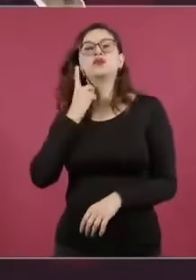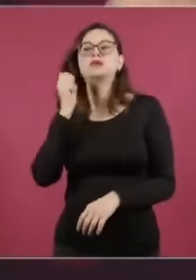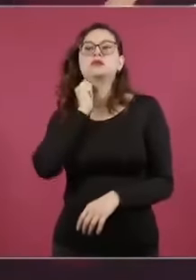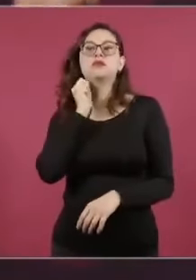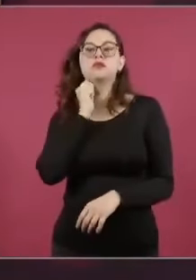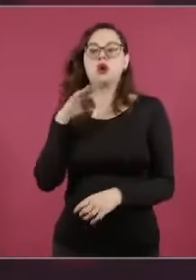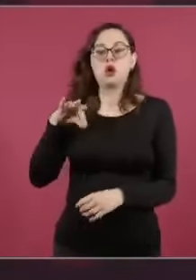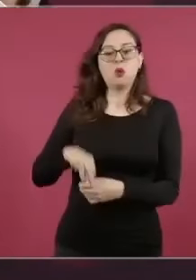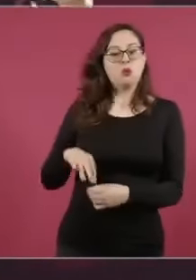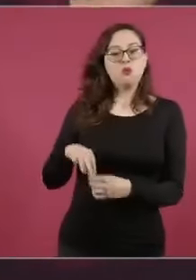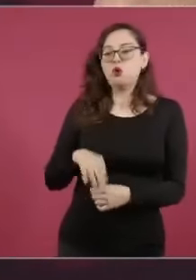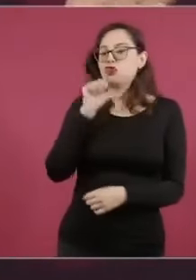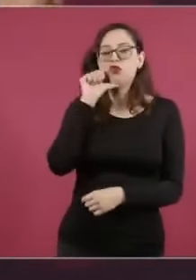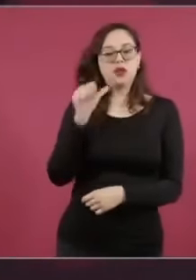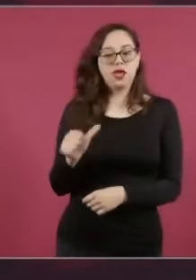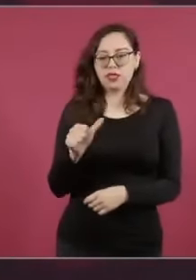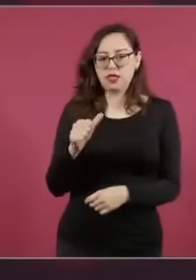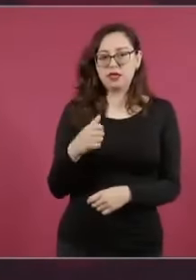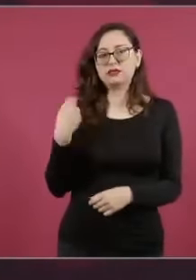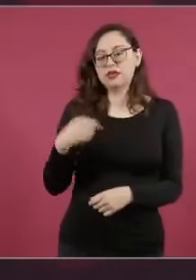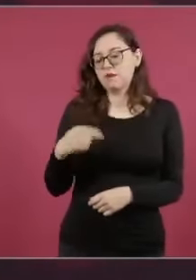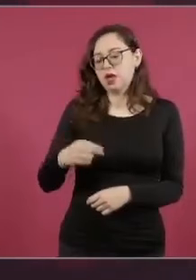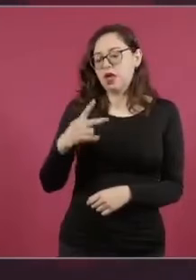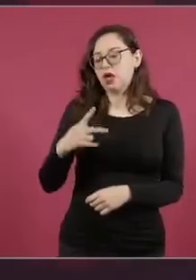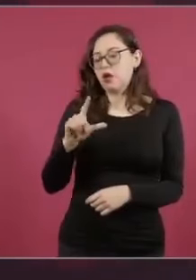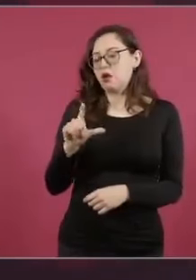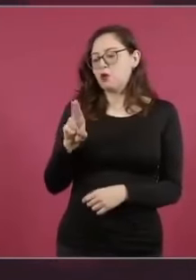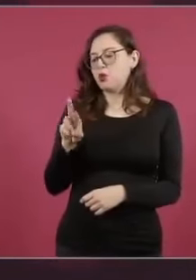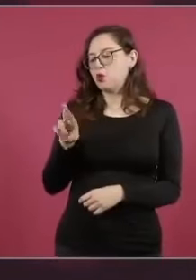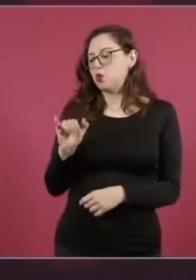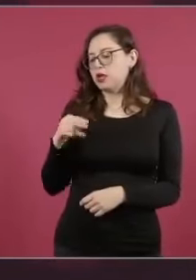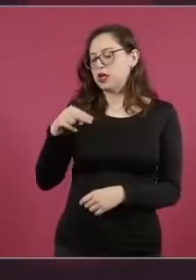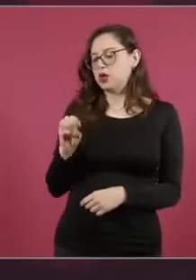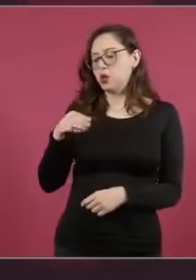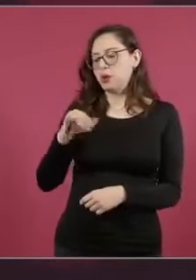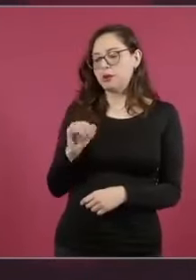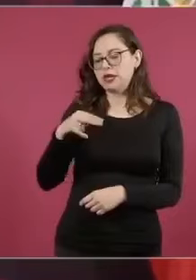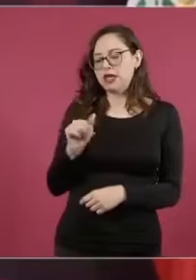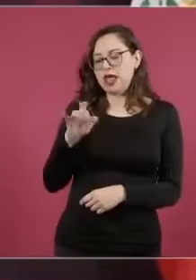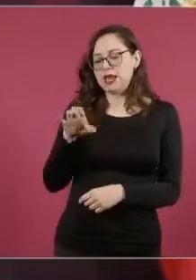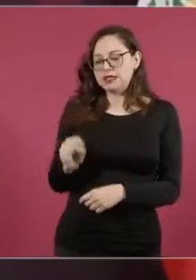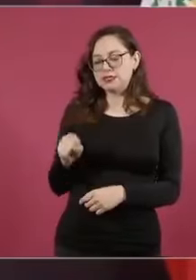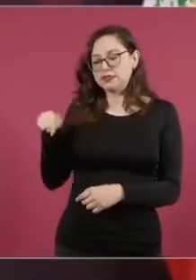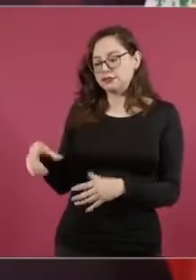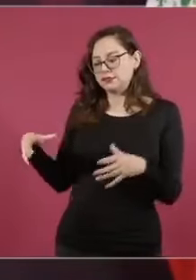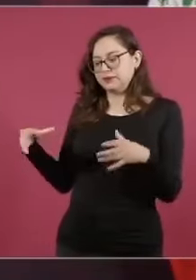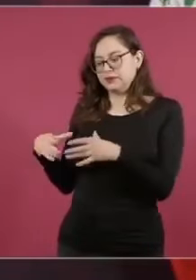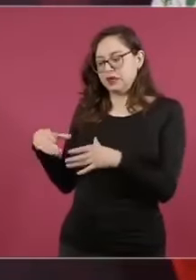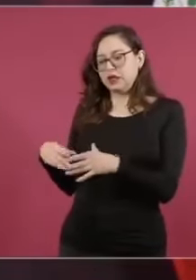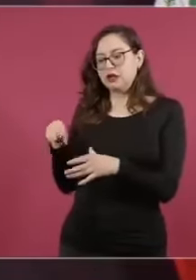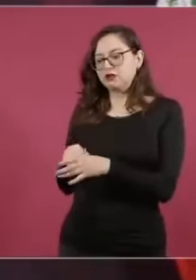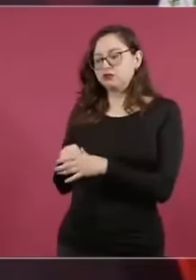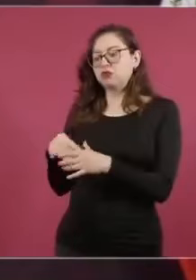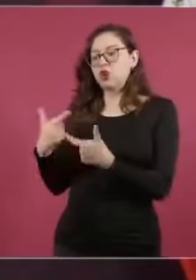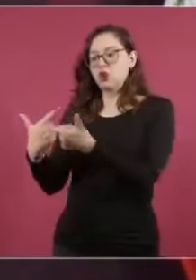presentaron solamente el 20 por ciento de candidaturas por partidos en todo el país cuando la constitución dice